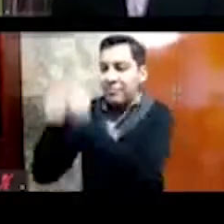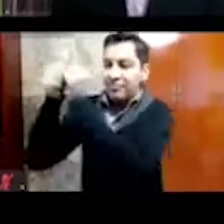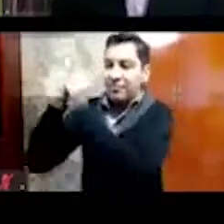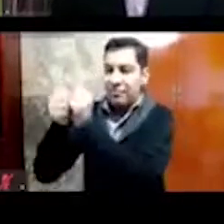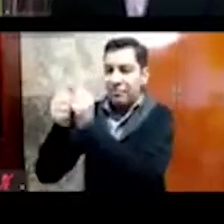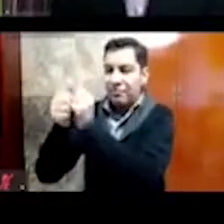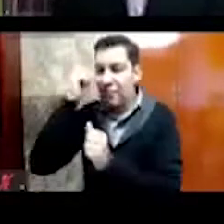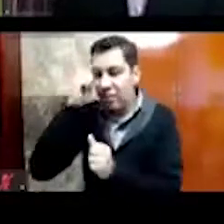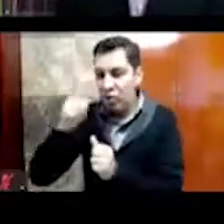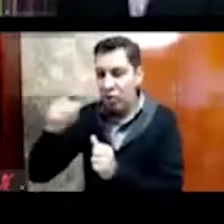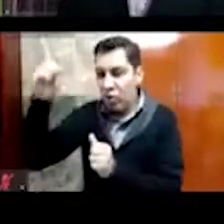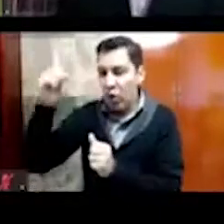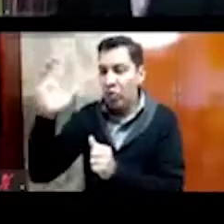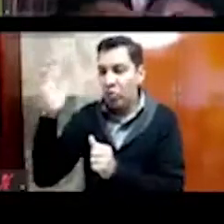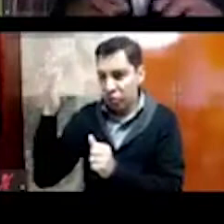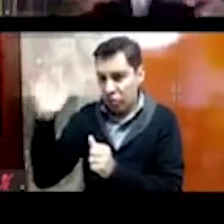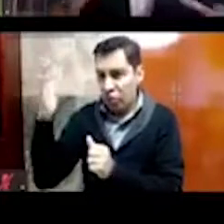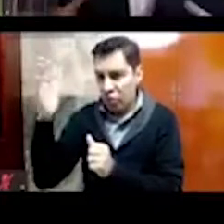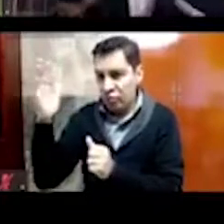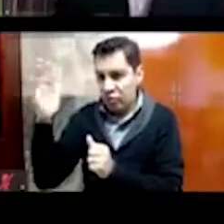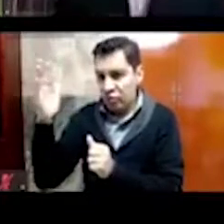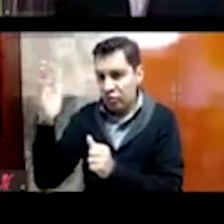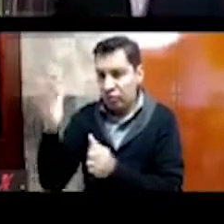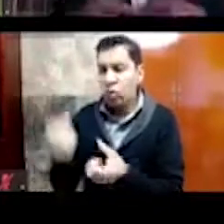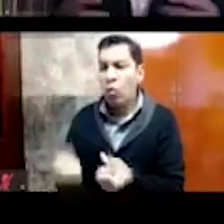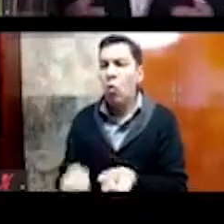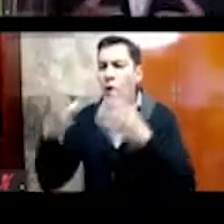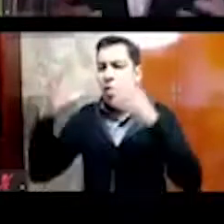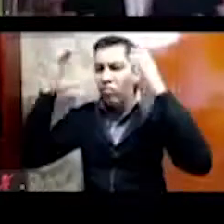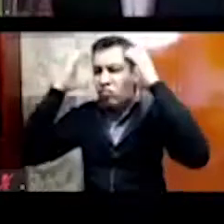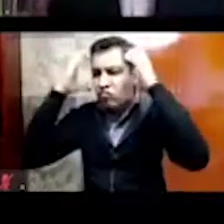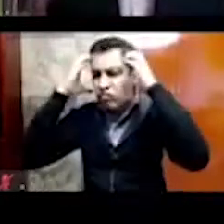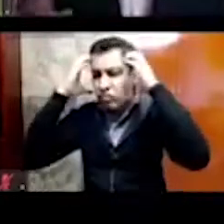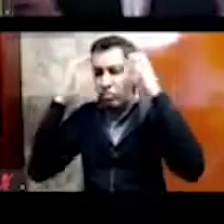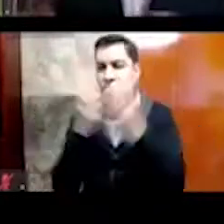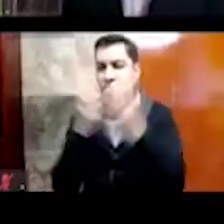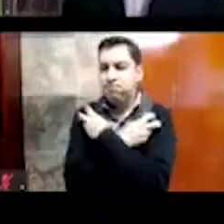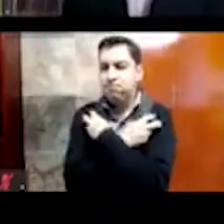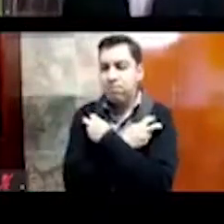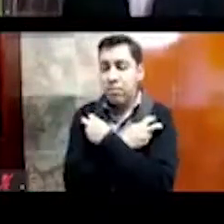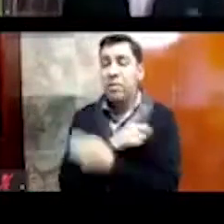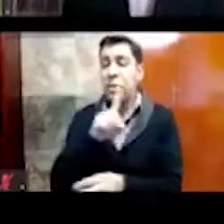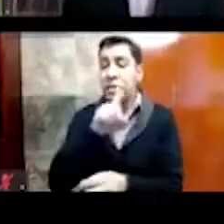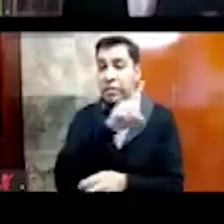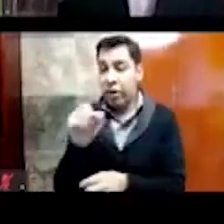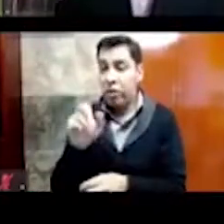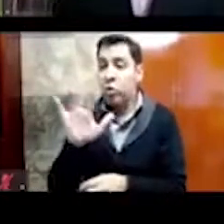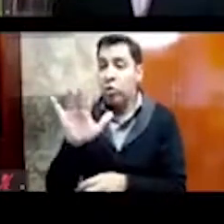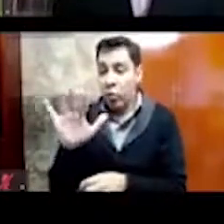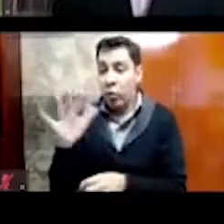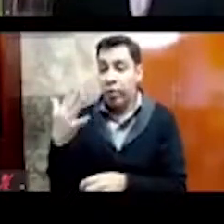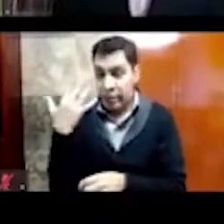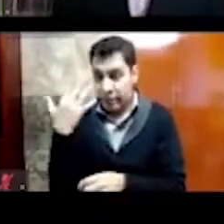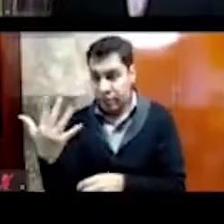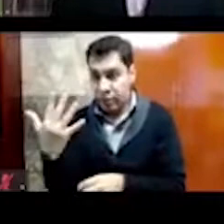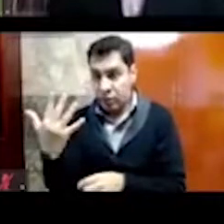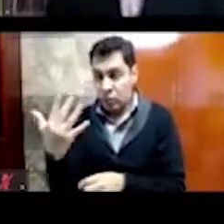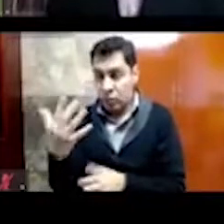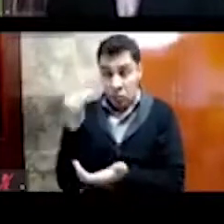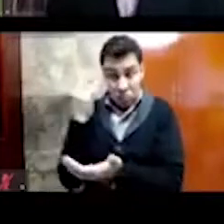655 cráneos, a nivel superficial, desde luego que existen muchos más, entonces, pues el